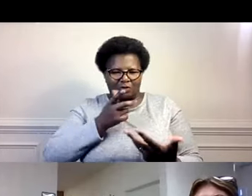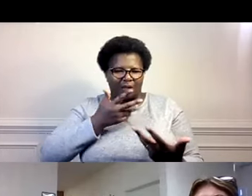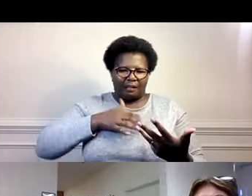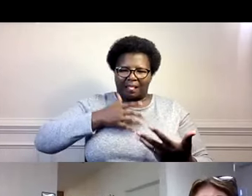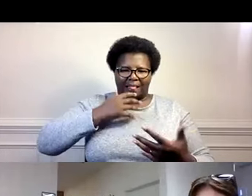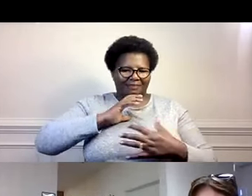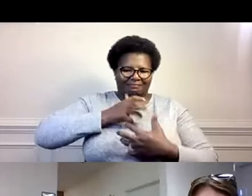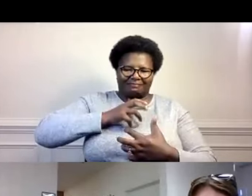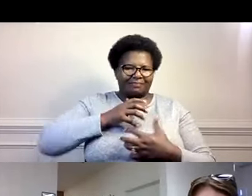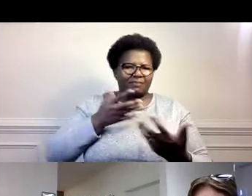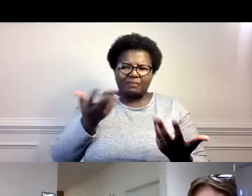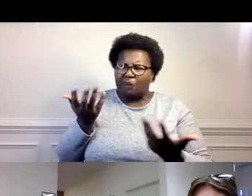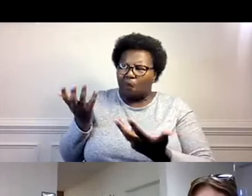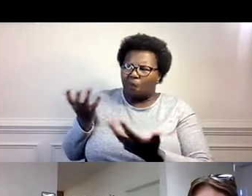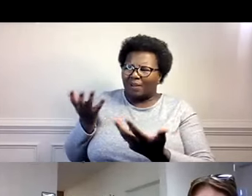no te caían bien?